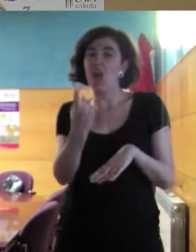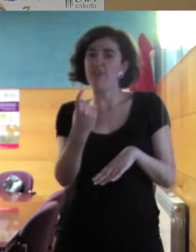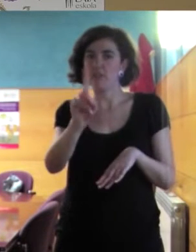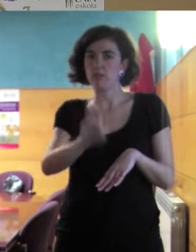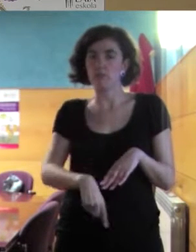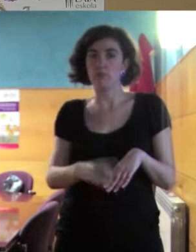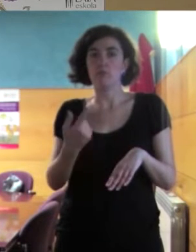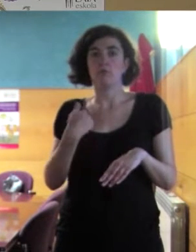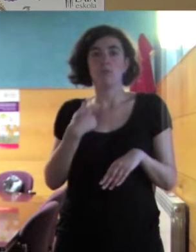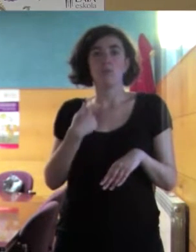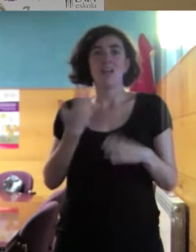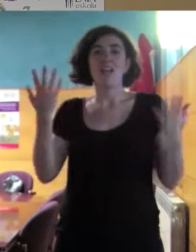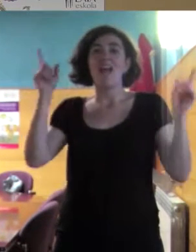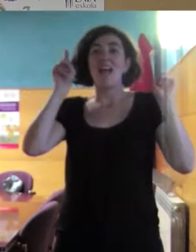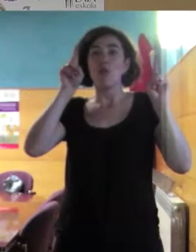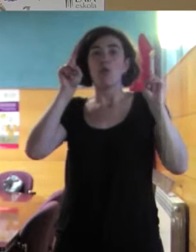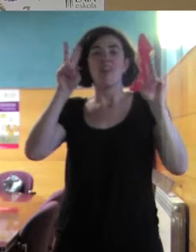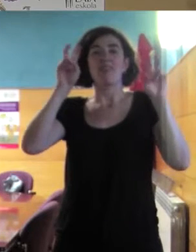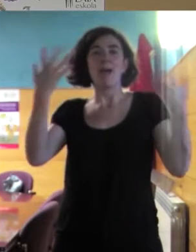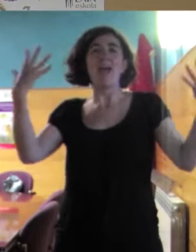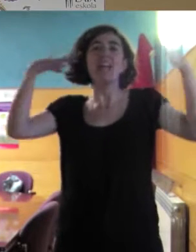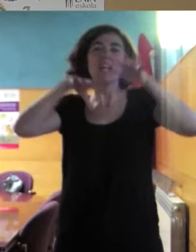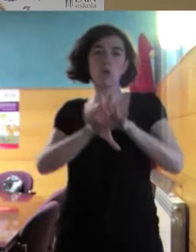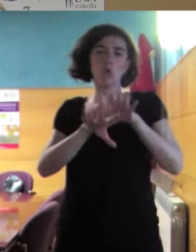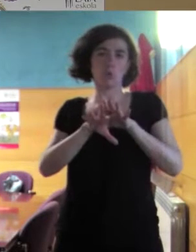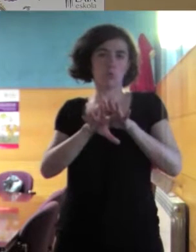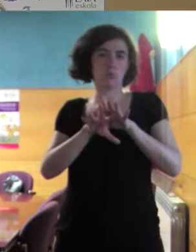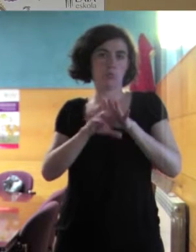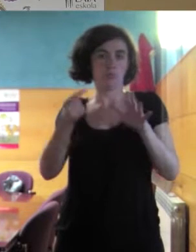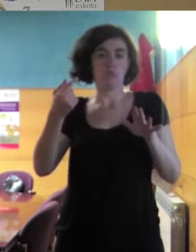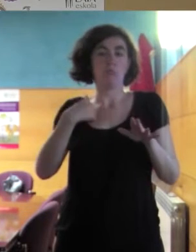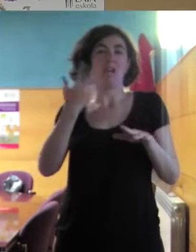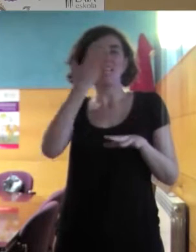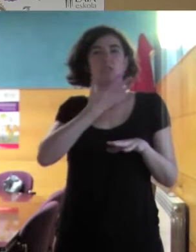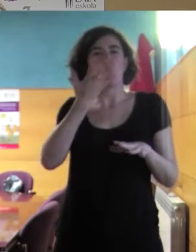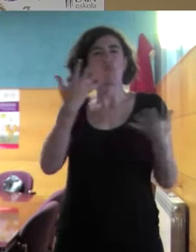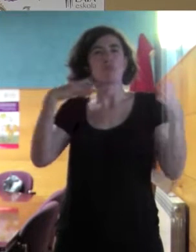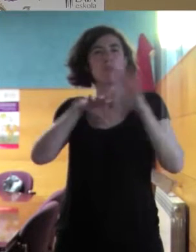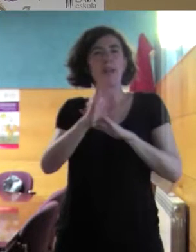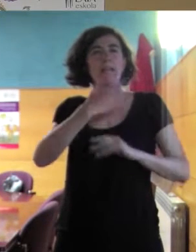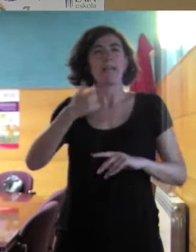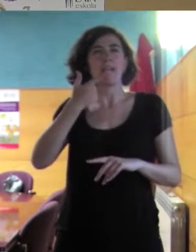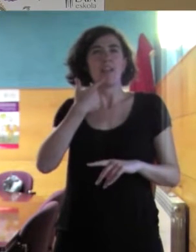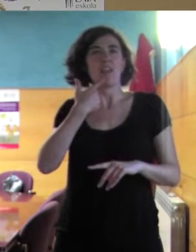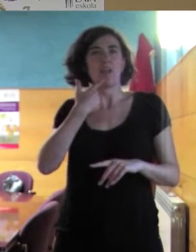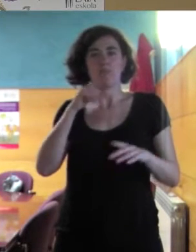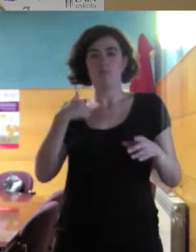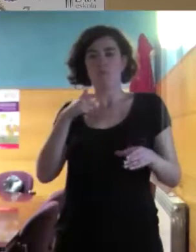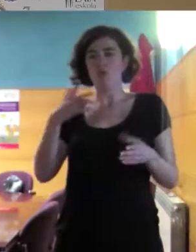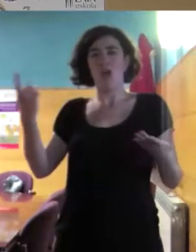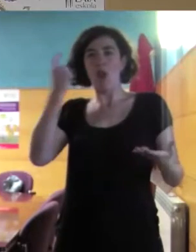La gente que nos dedicamos a la educación, hablamos de escuela inclusiva, como una escuela donde nadie es de fuera, donde todas